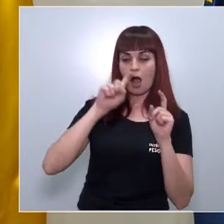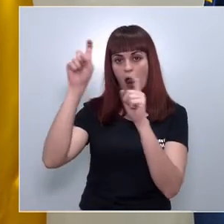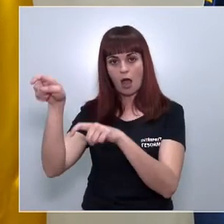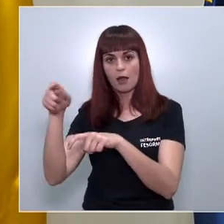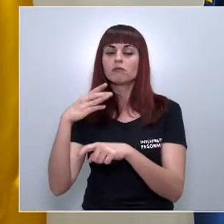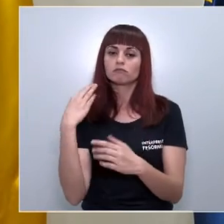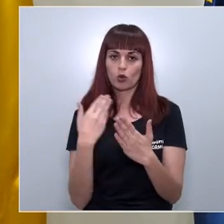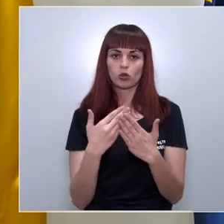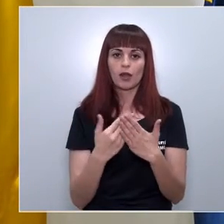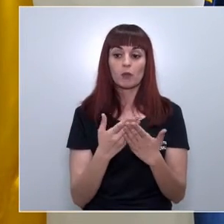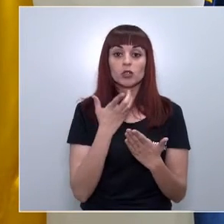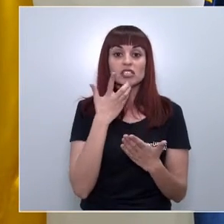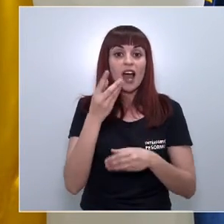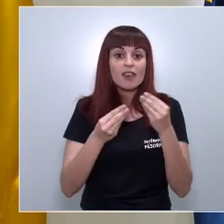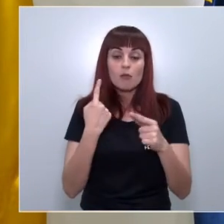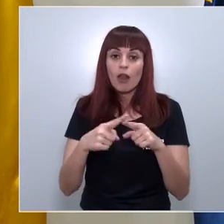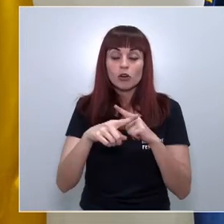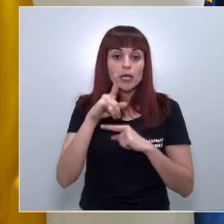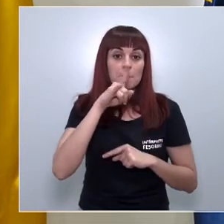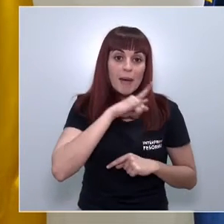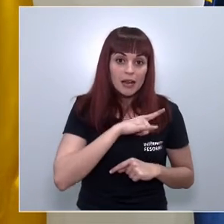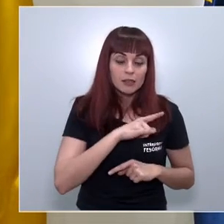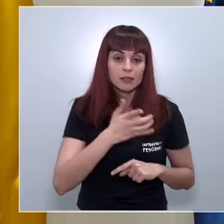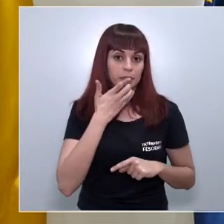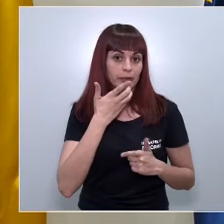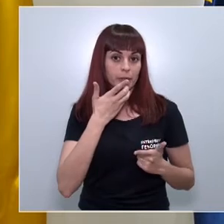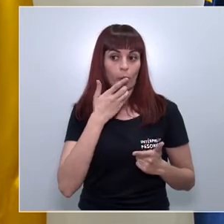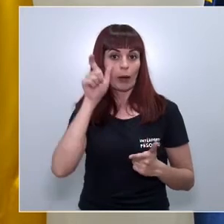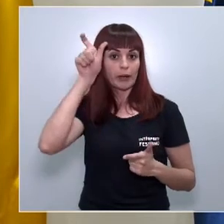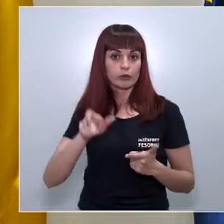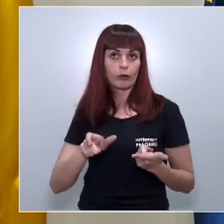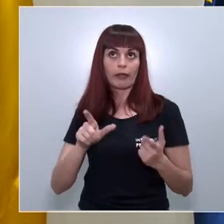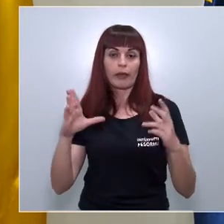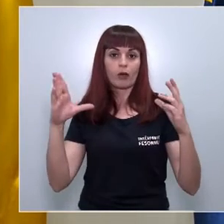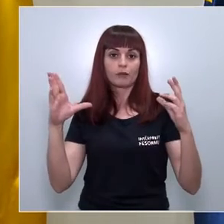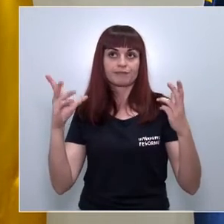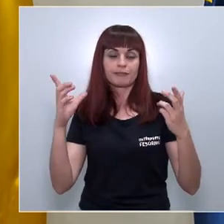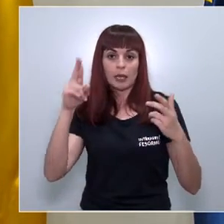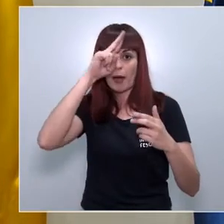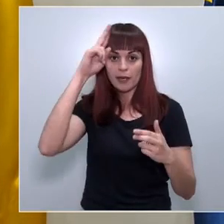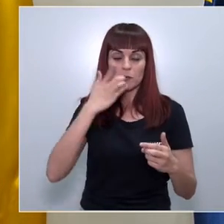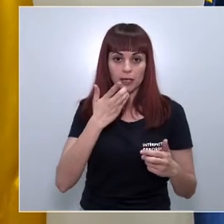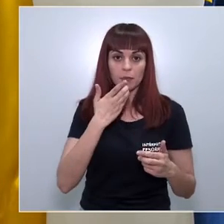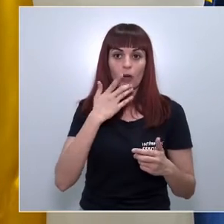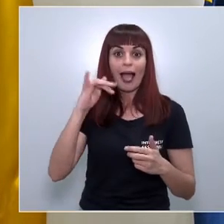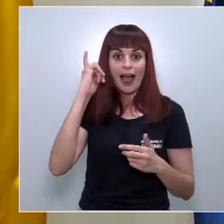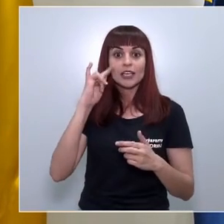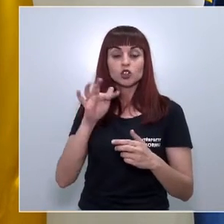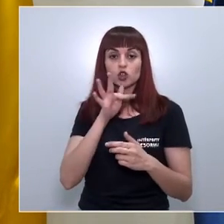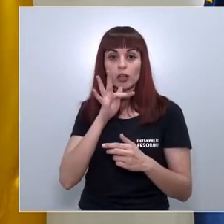hagamos las cosas mal y que alguna persona en principio de una región o una comunidad en la que hay todavía transmisión comunitaria